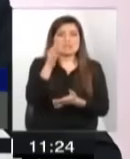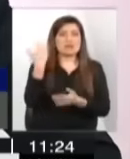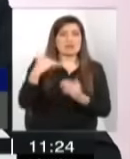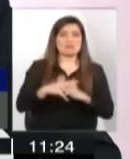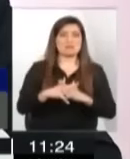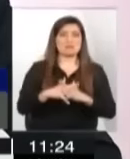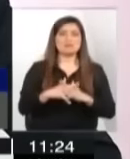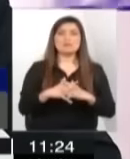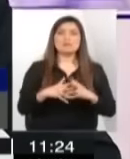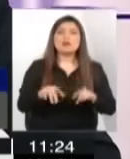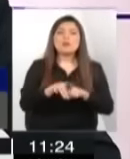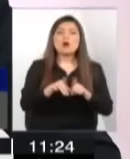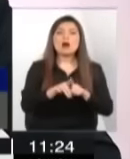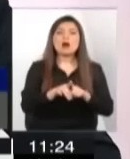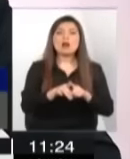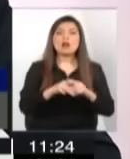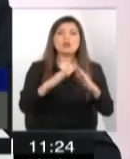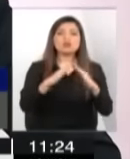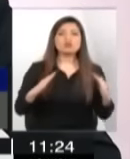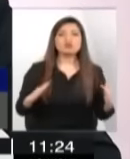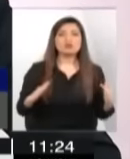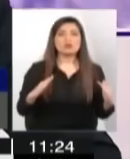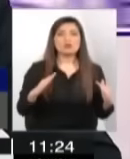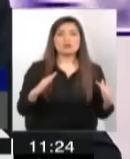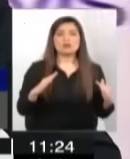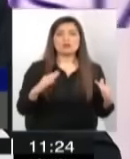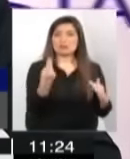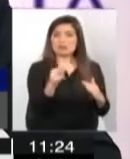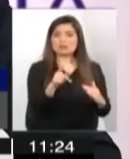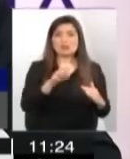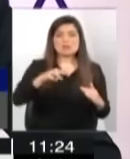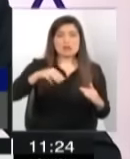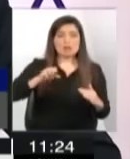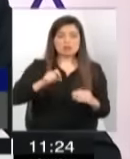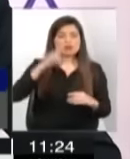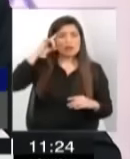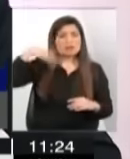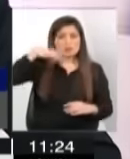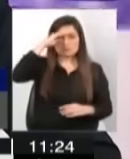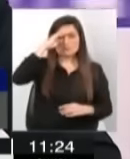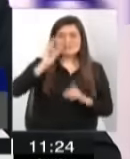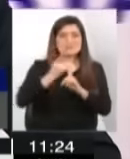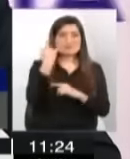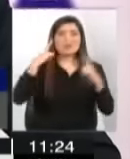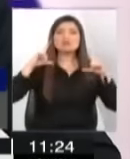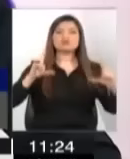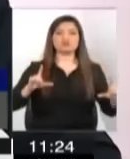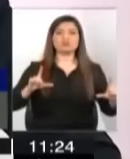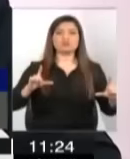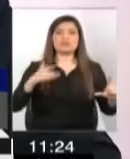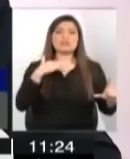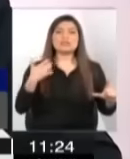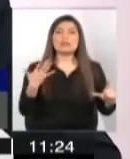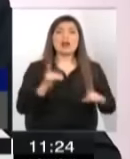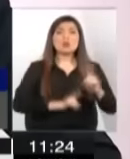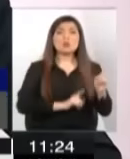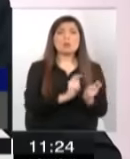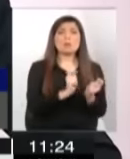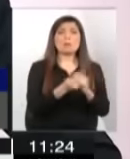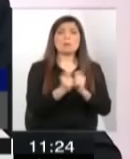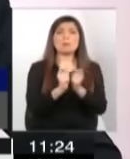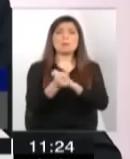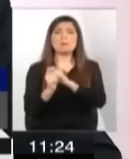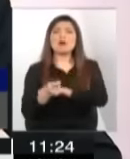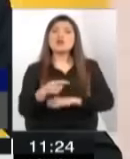en residencias también del Sename, sabemos de primera fuente de que a pesar de que no ha habido cambios, cambios de